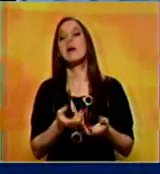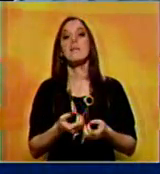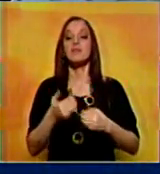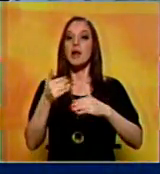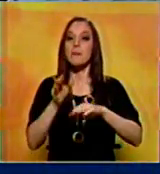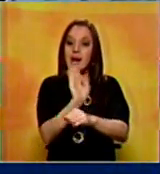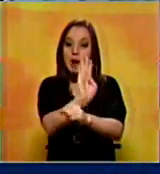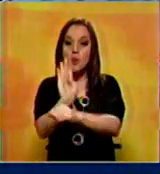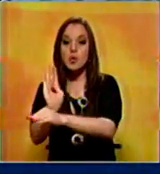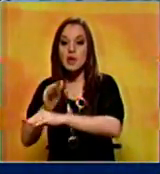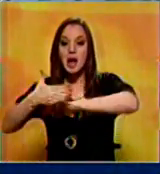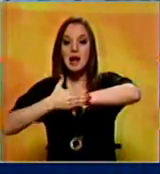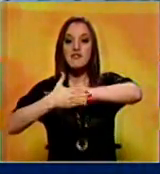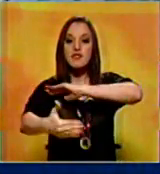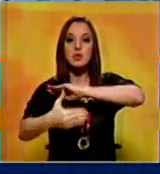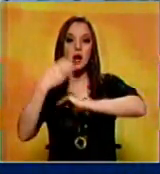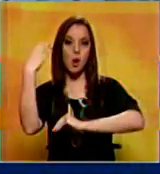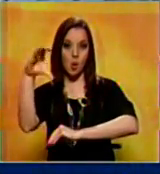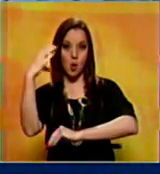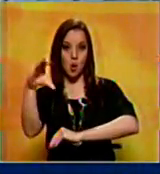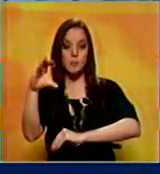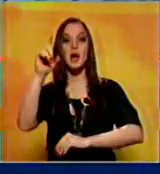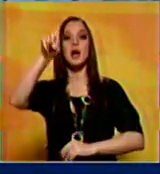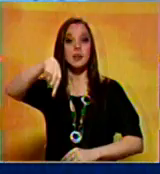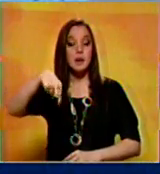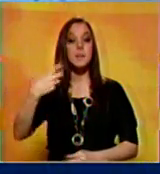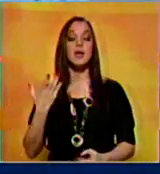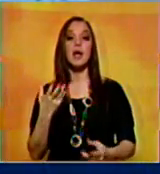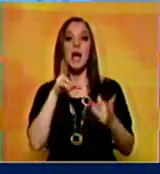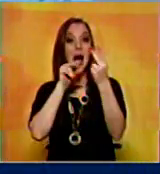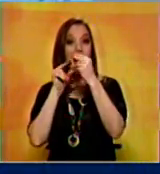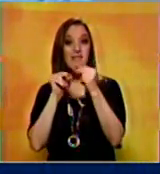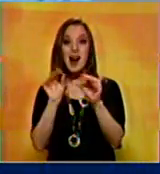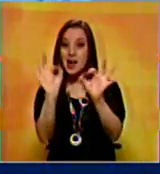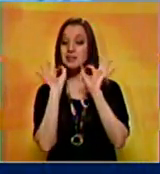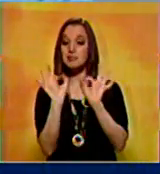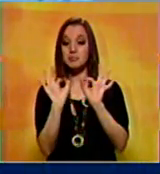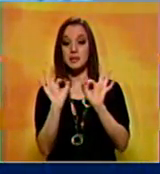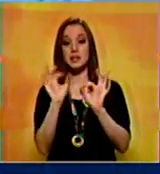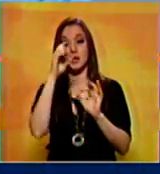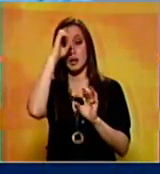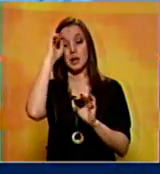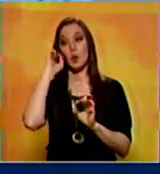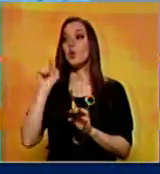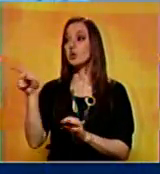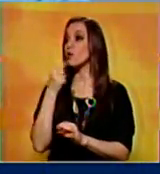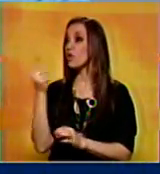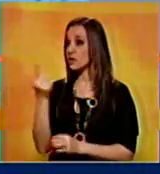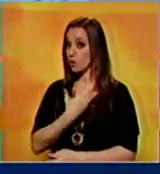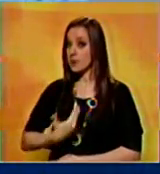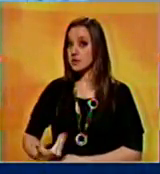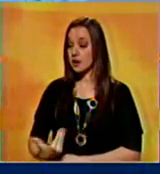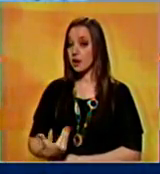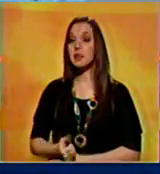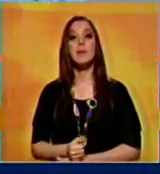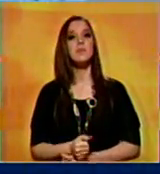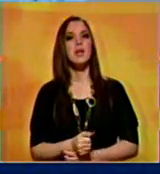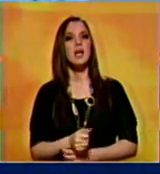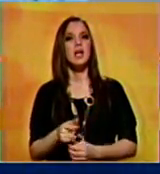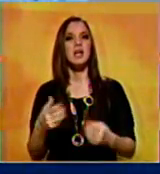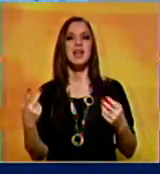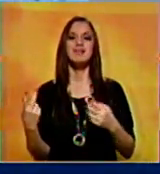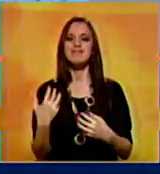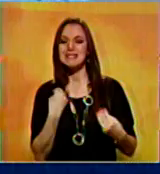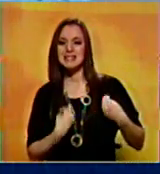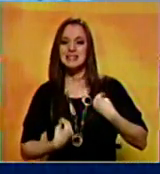fronteriza y tratar un tema como usted lo ha señalado presidente santo que perturba la vida económica de los dos